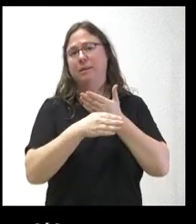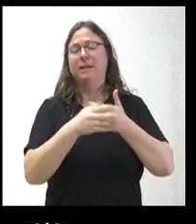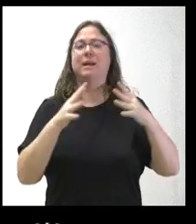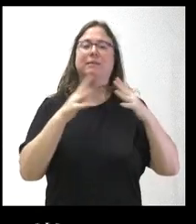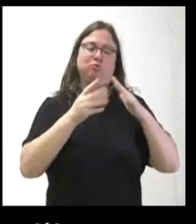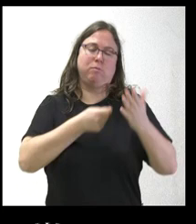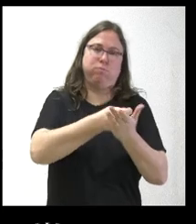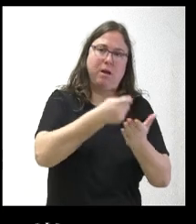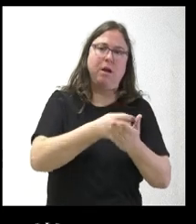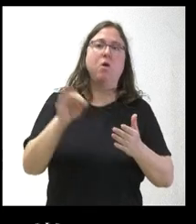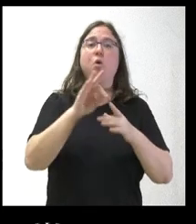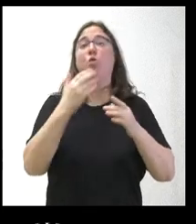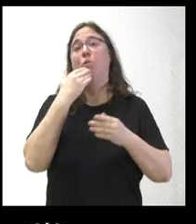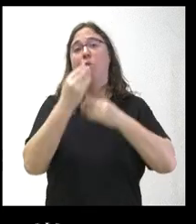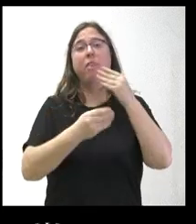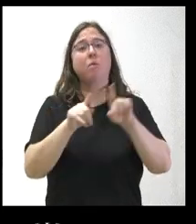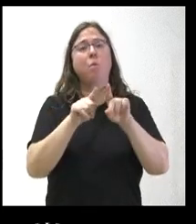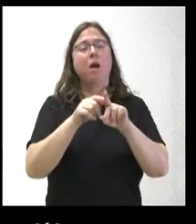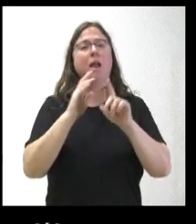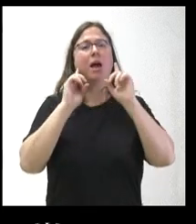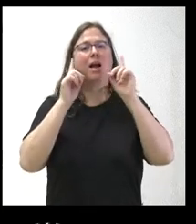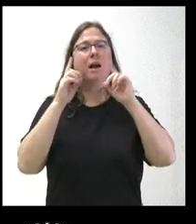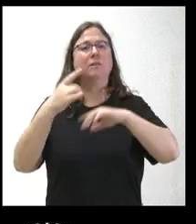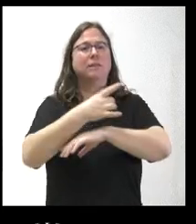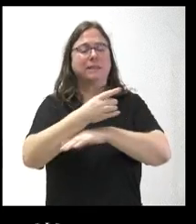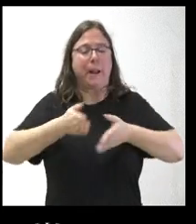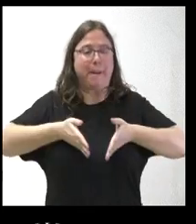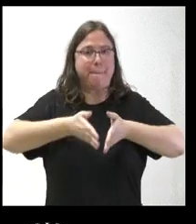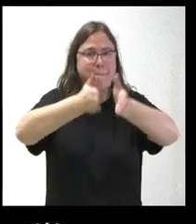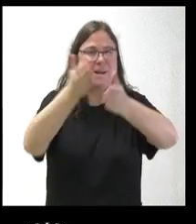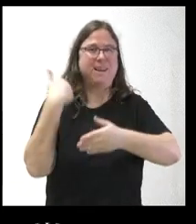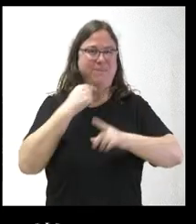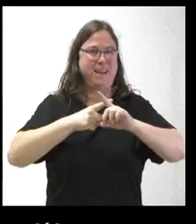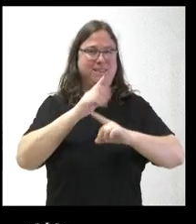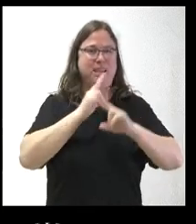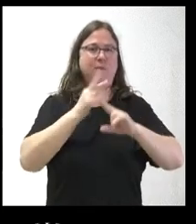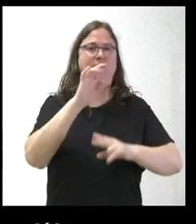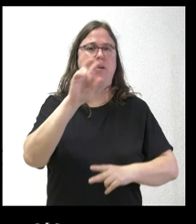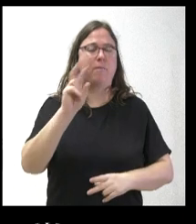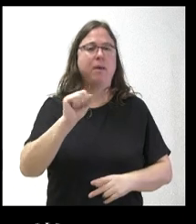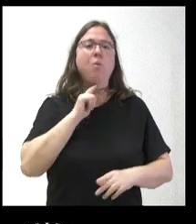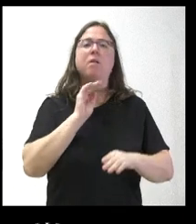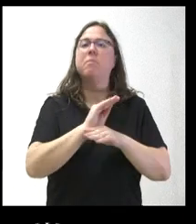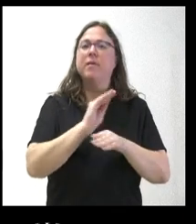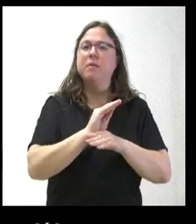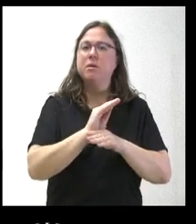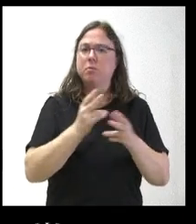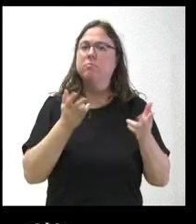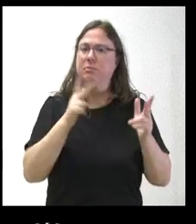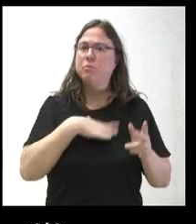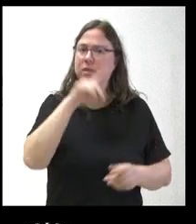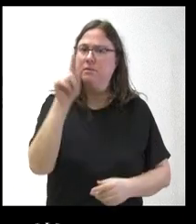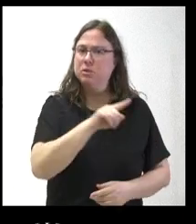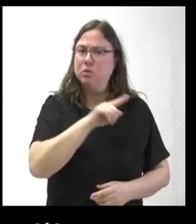como hace, por ejemplo, en el caso del ferrocarril de Vía Estrecha, de la antigua FEB, pues por mantenimiento del servicio habría disponibilidad de inversión